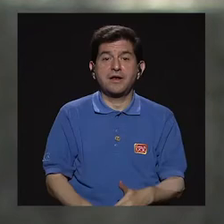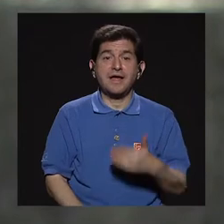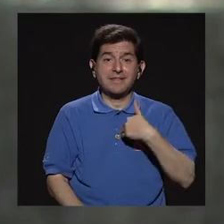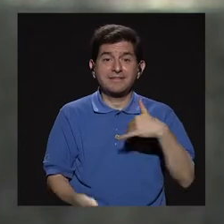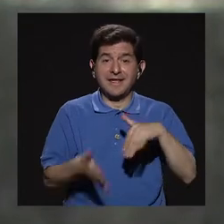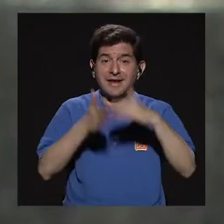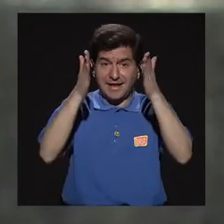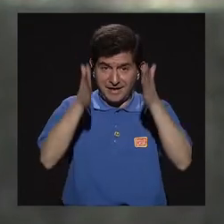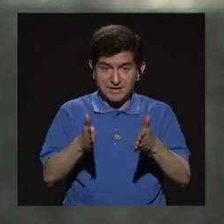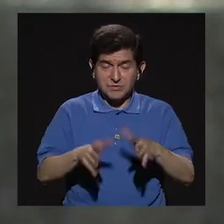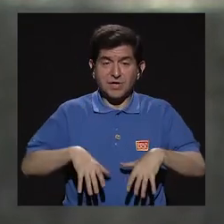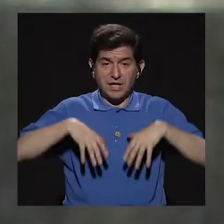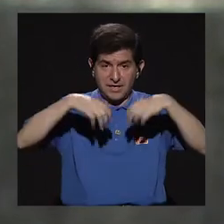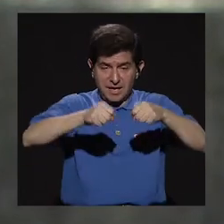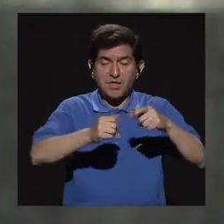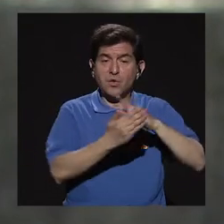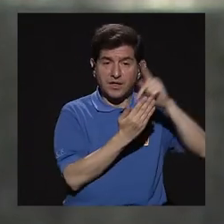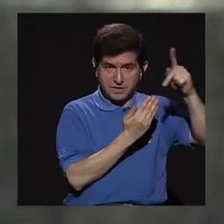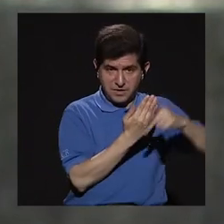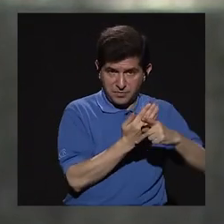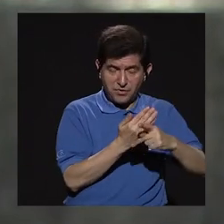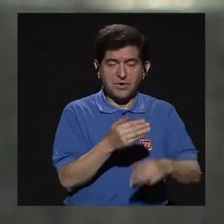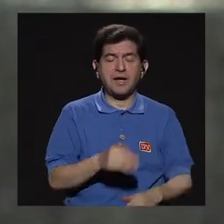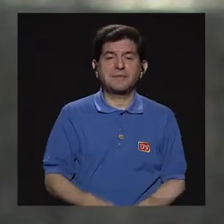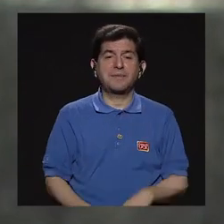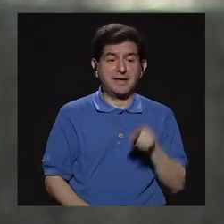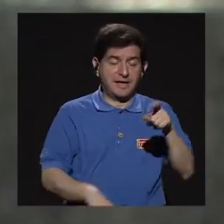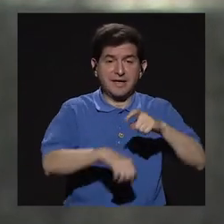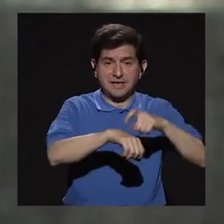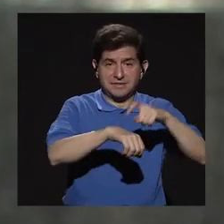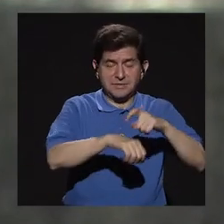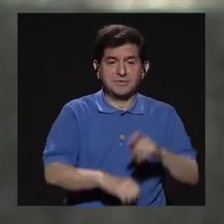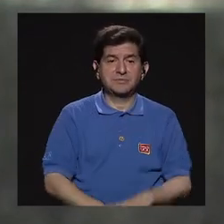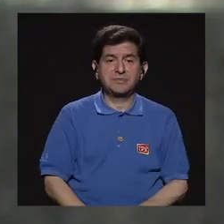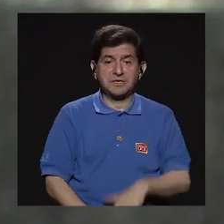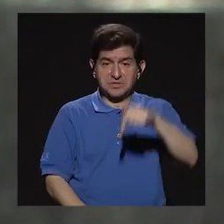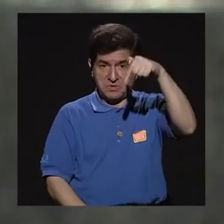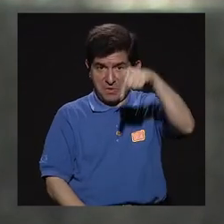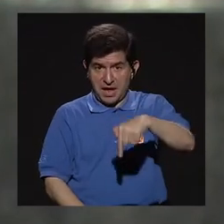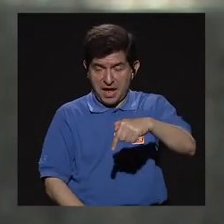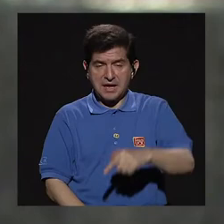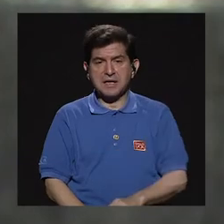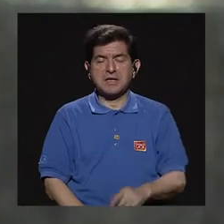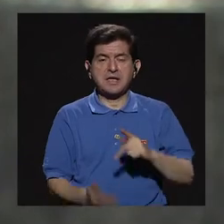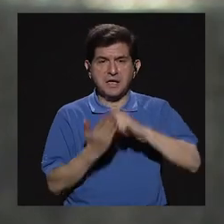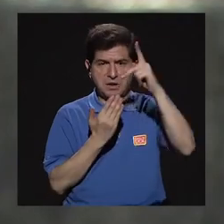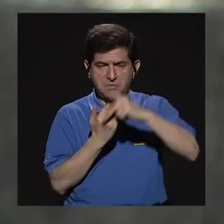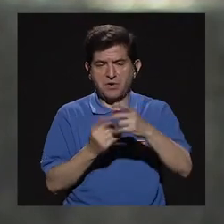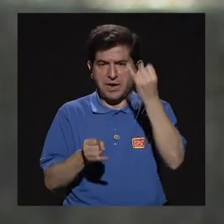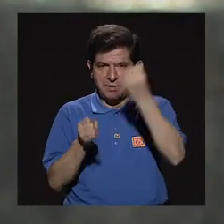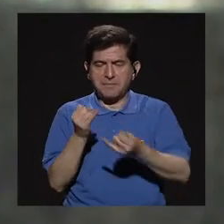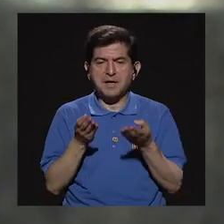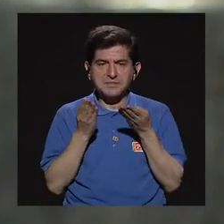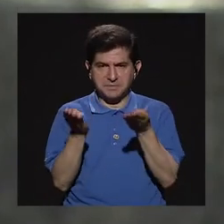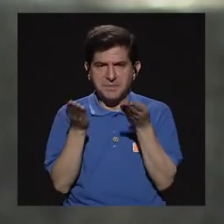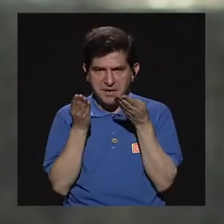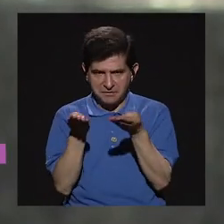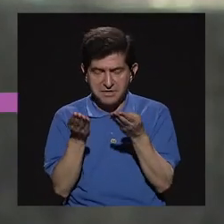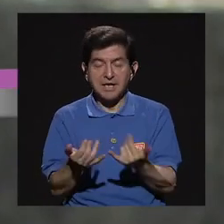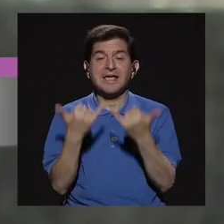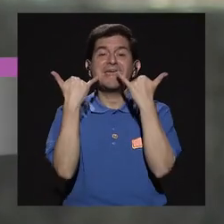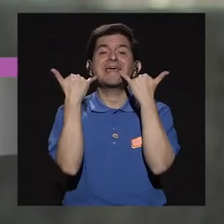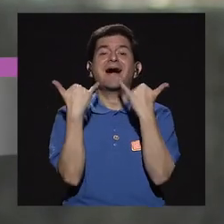o sea, tenemos estudiantes egresadas de los programas que están en el programa, llevaron acá programas para concluir bachillerato